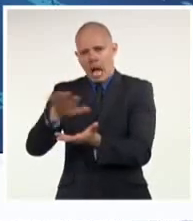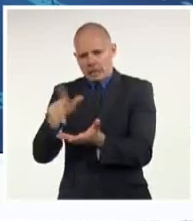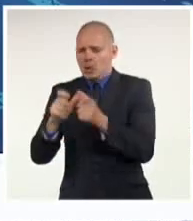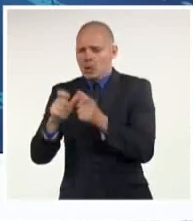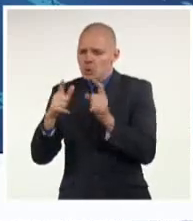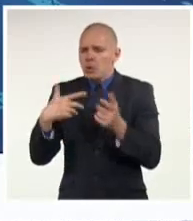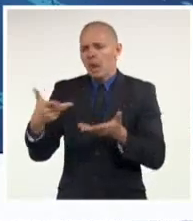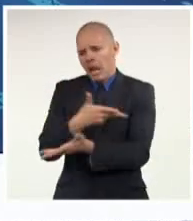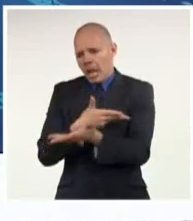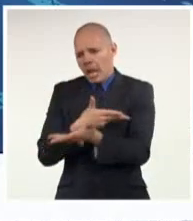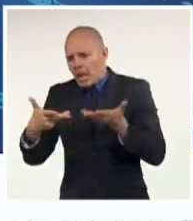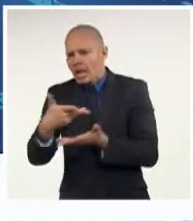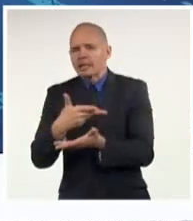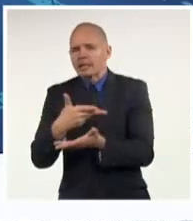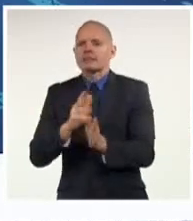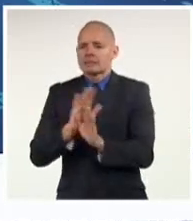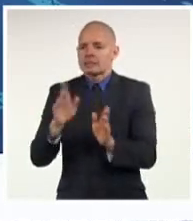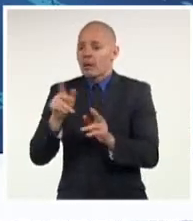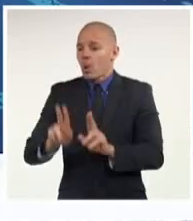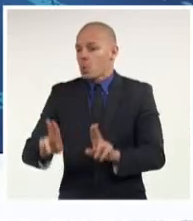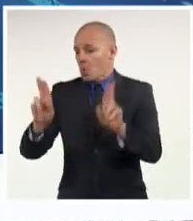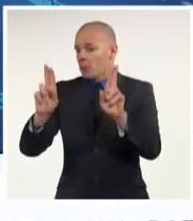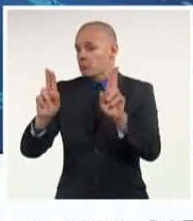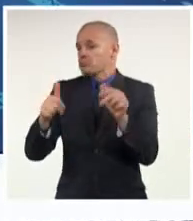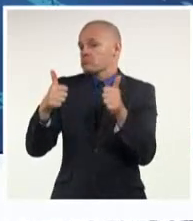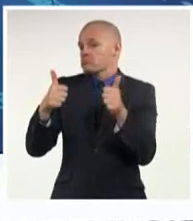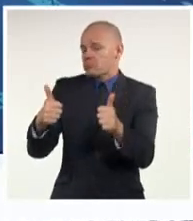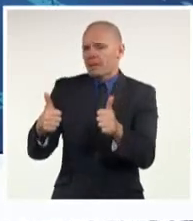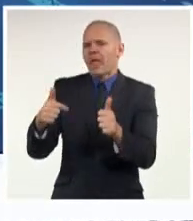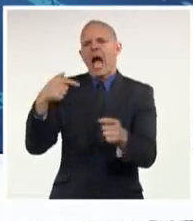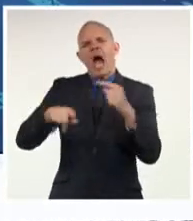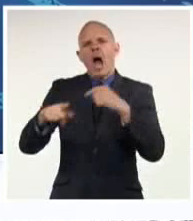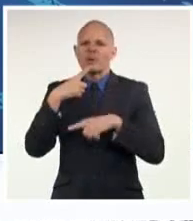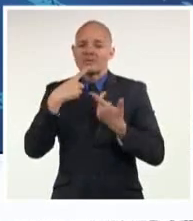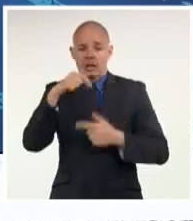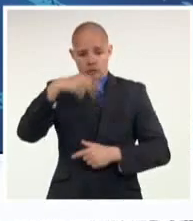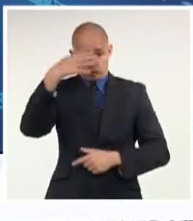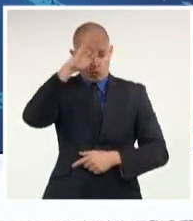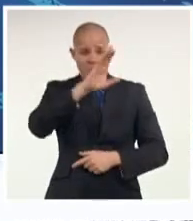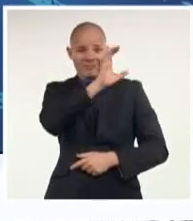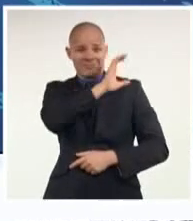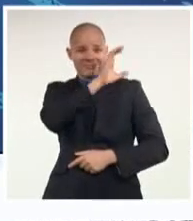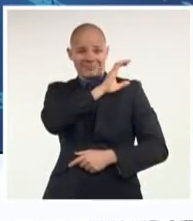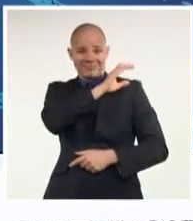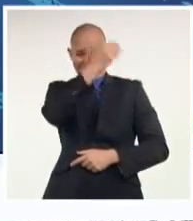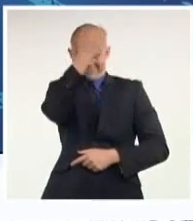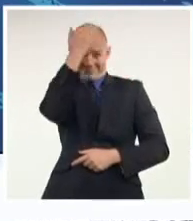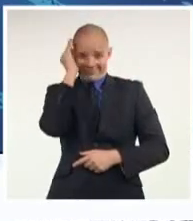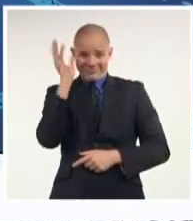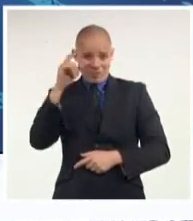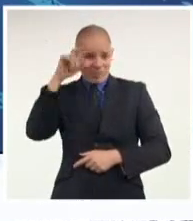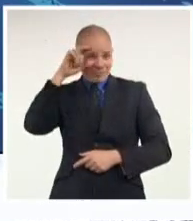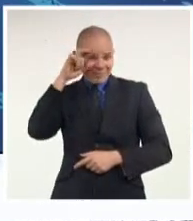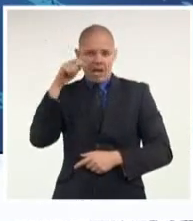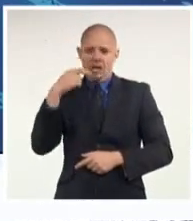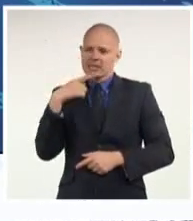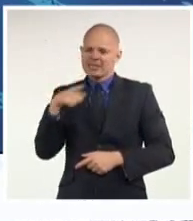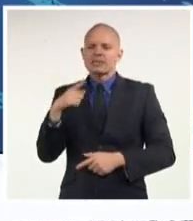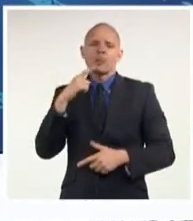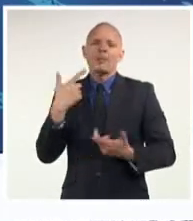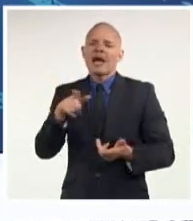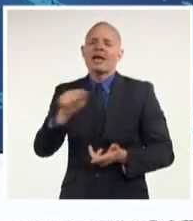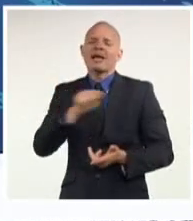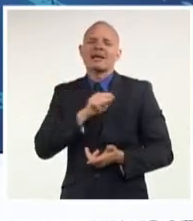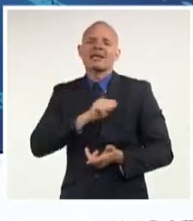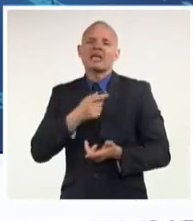Rodríguez Parrilla, comentó en su cuenta de Twitter acerca de su compromiso de apoyar los acuerdos comunes de paz en Colombia. Los